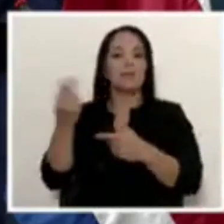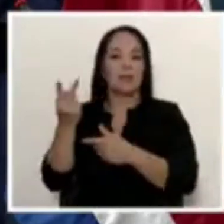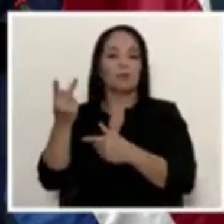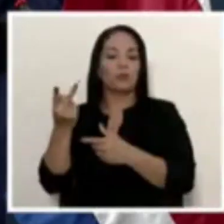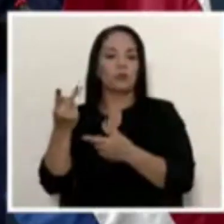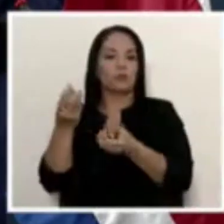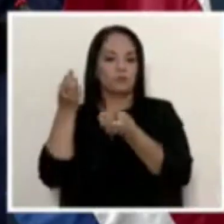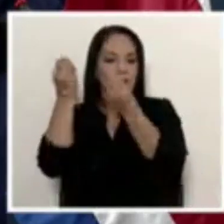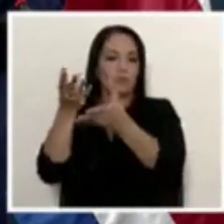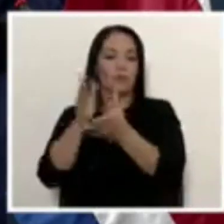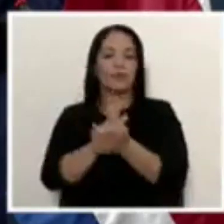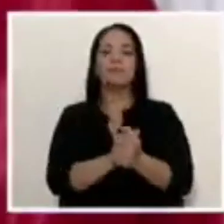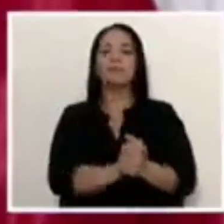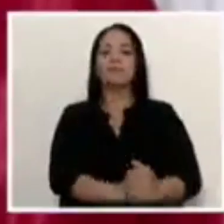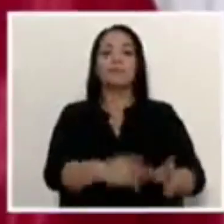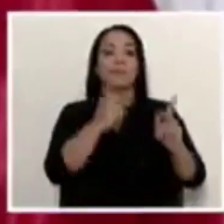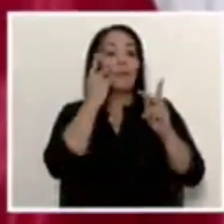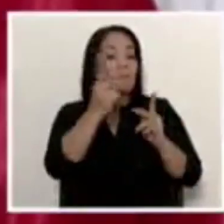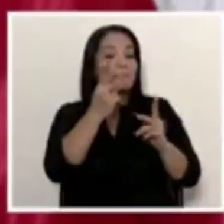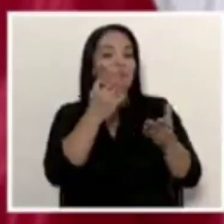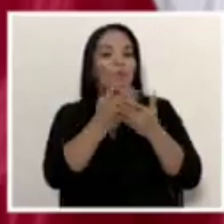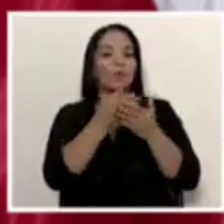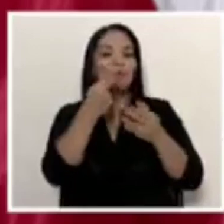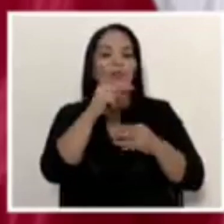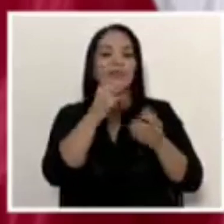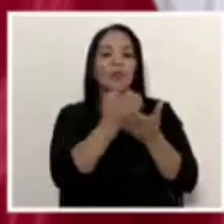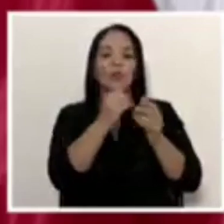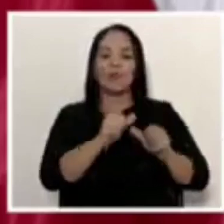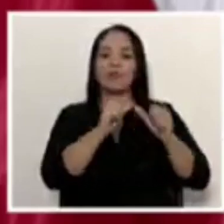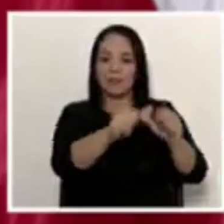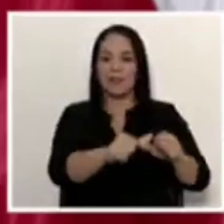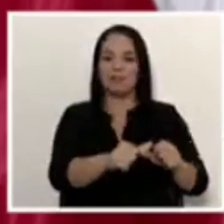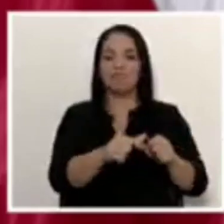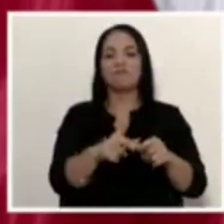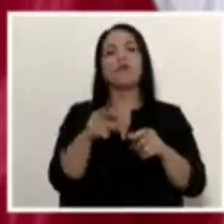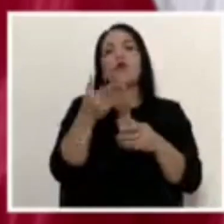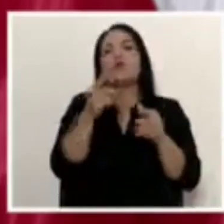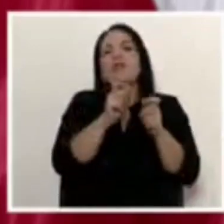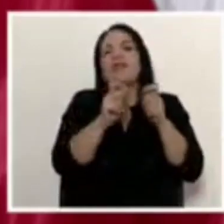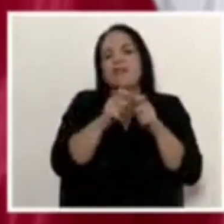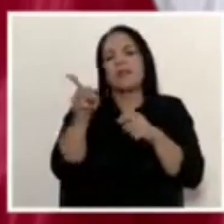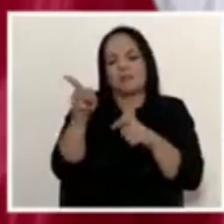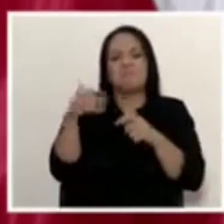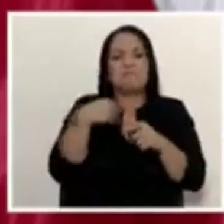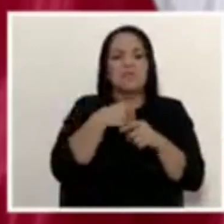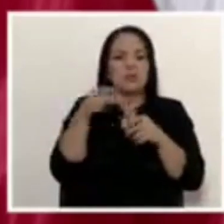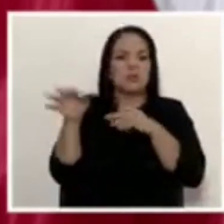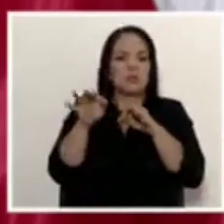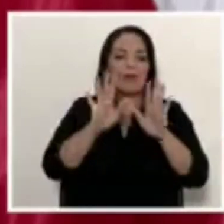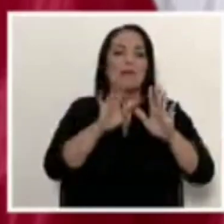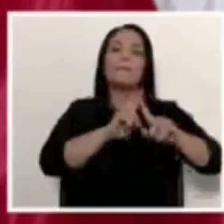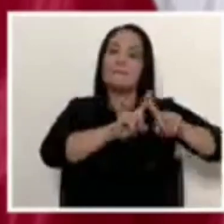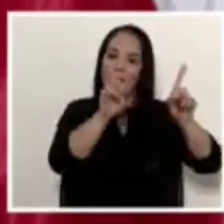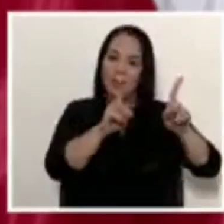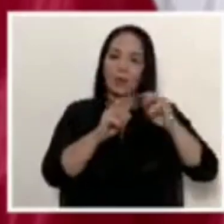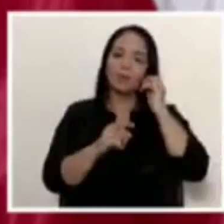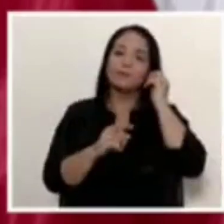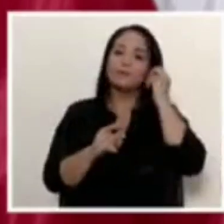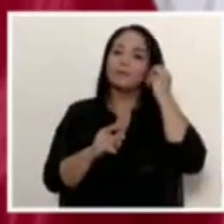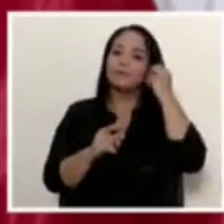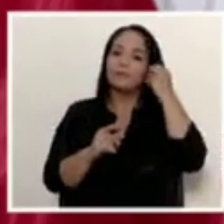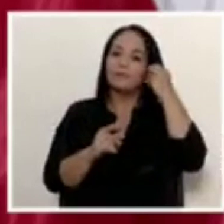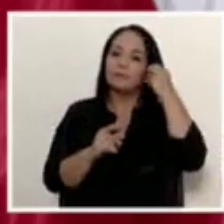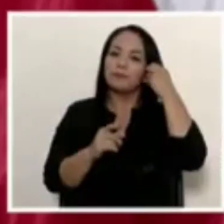amplía. Vean, siguen las buenas noticias económicas. Yo le voy dejar los detalles al ministro. Pero, primera